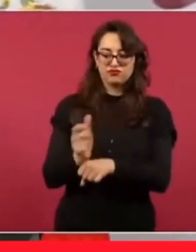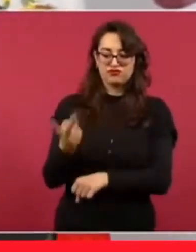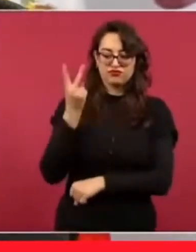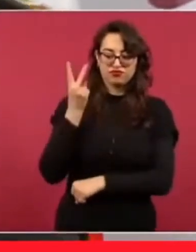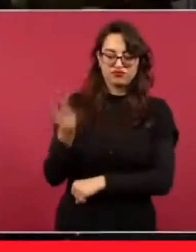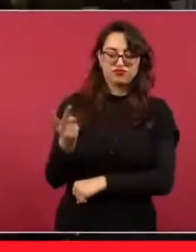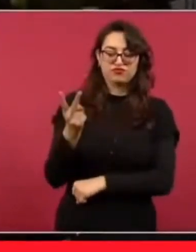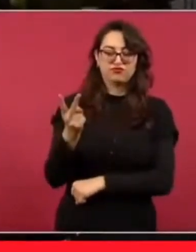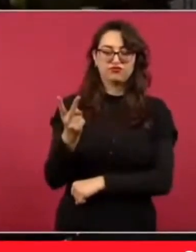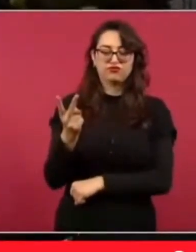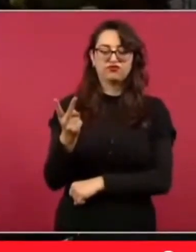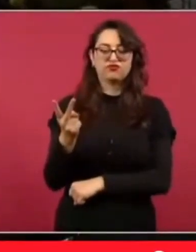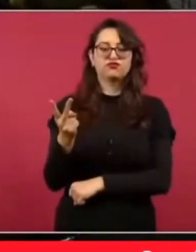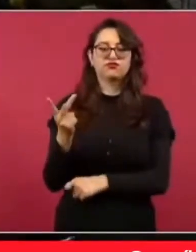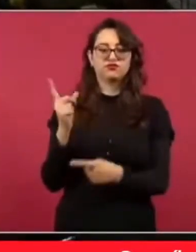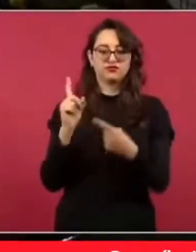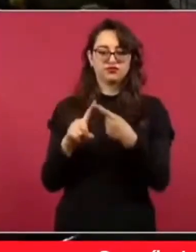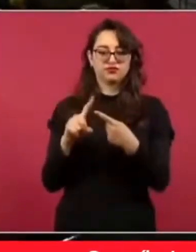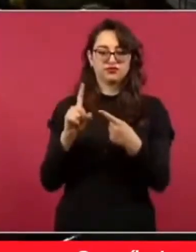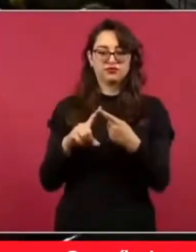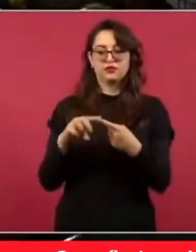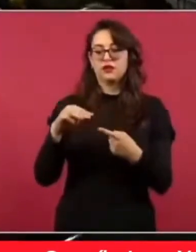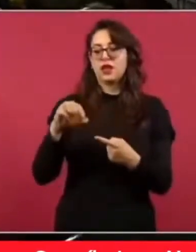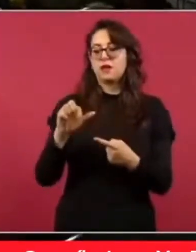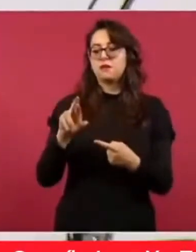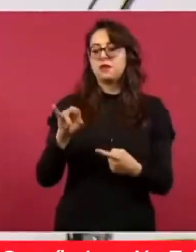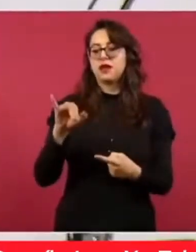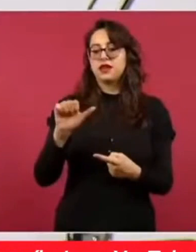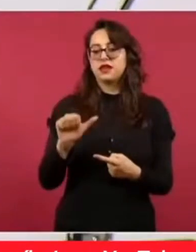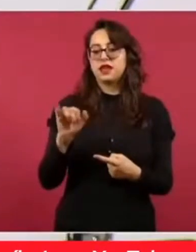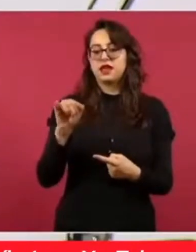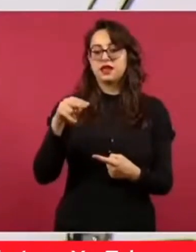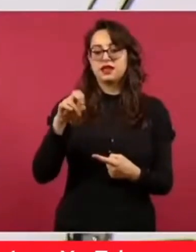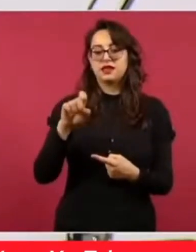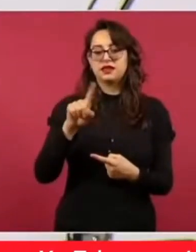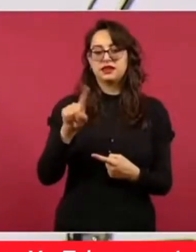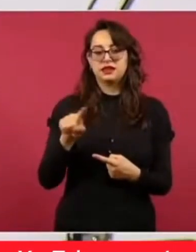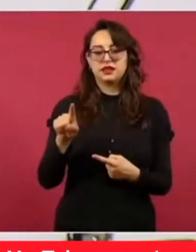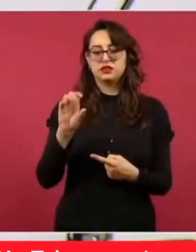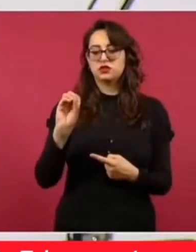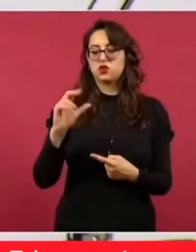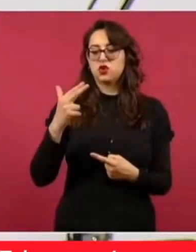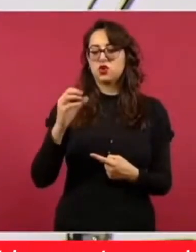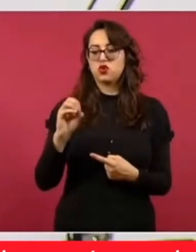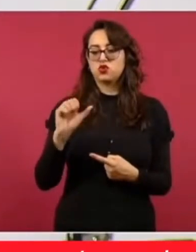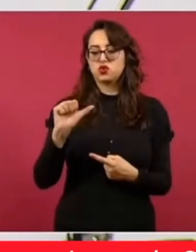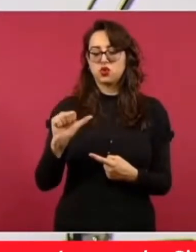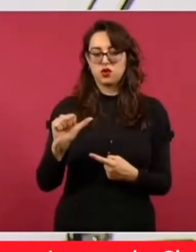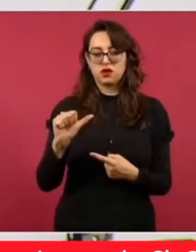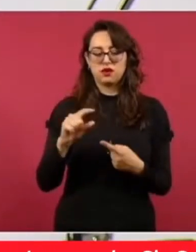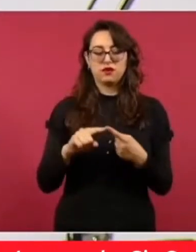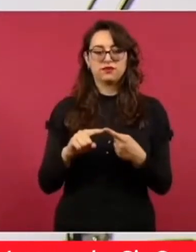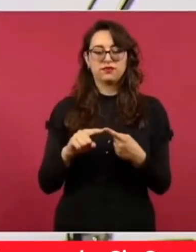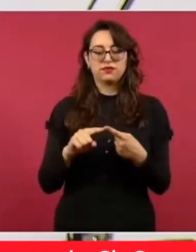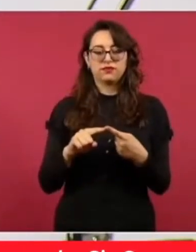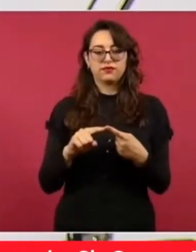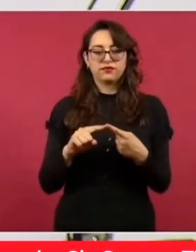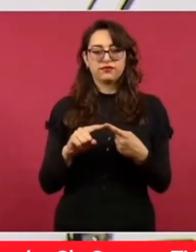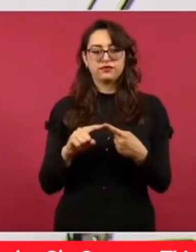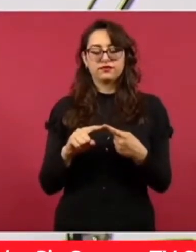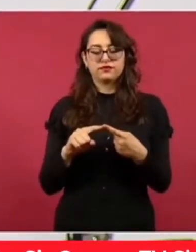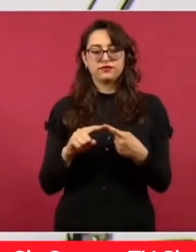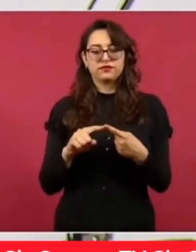Va a estar María Inés Ochoa, que tiene